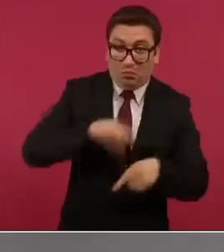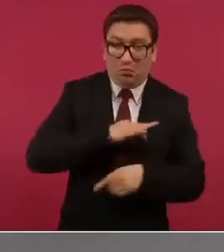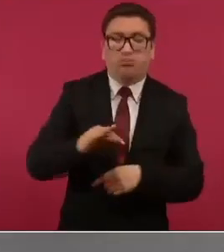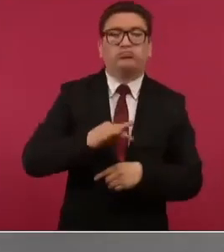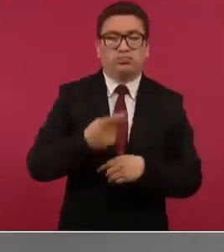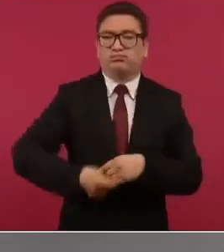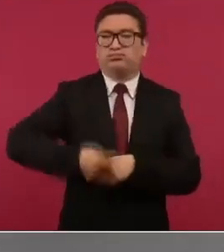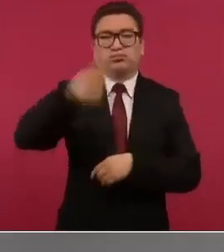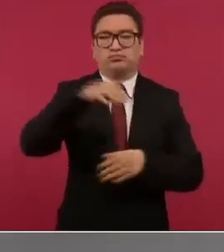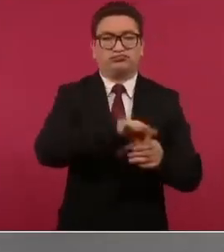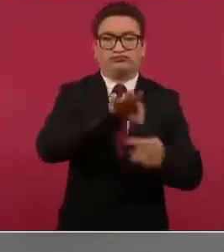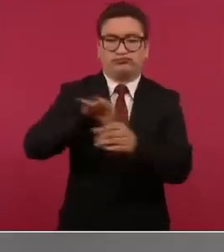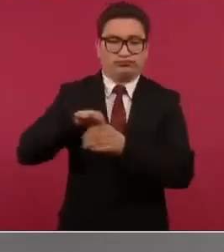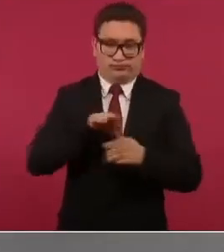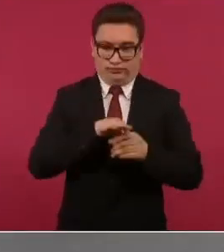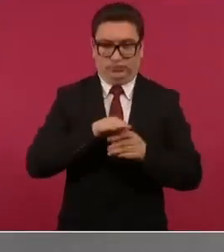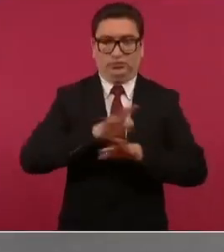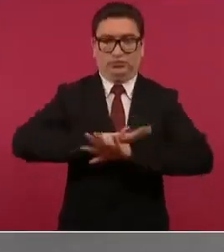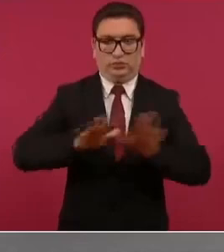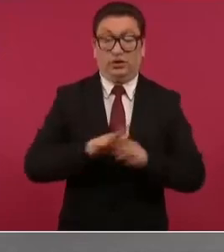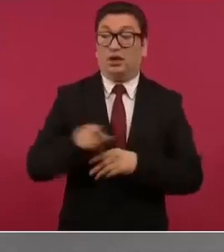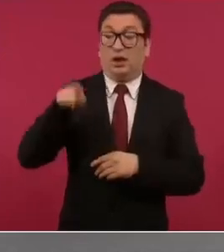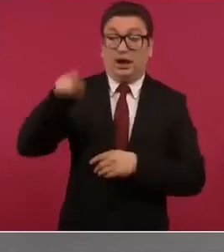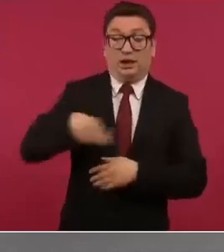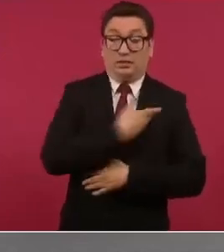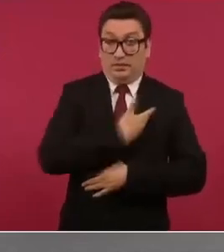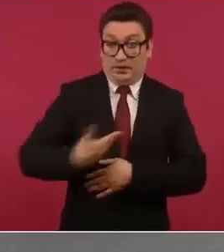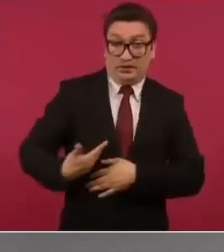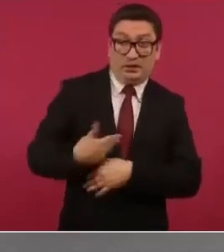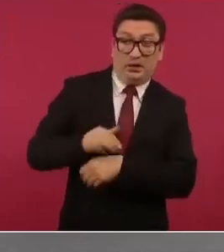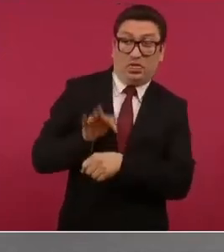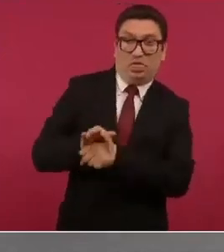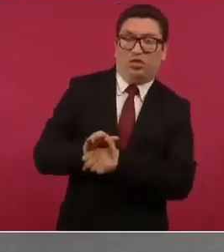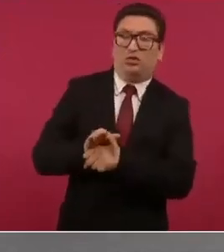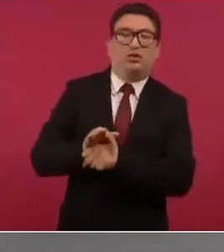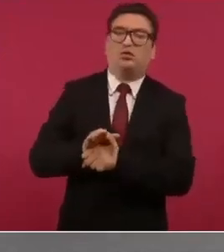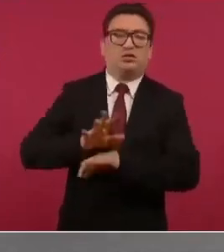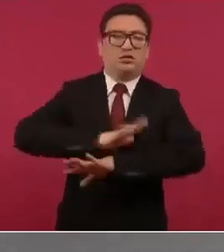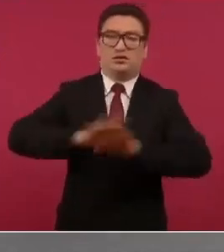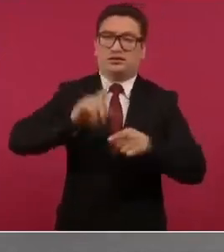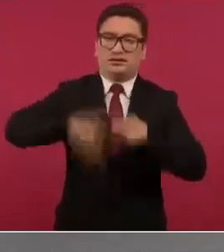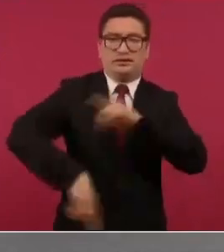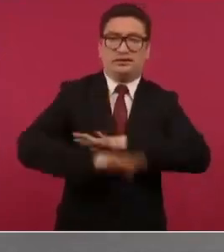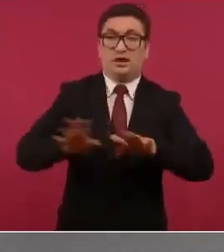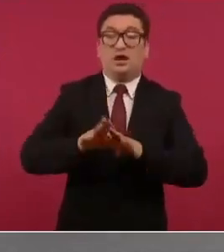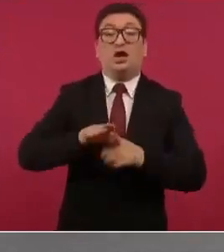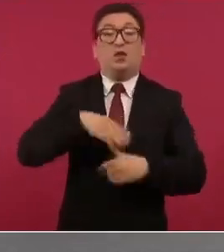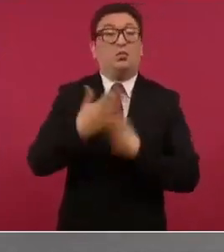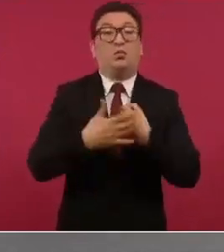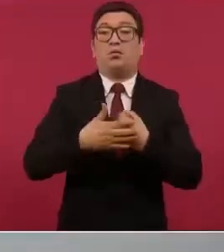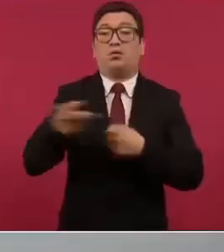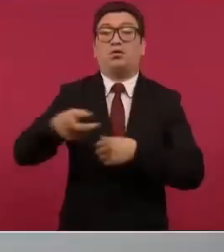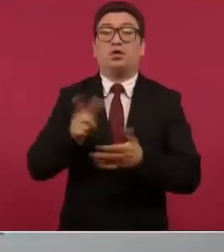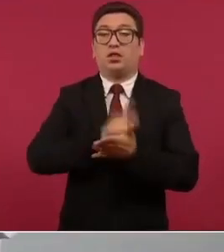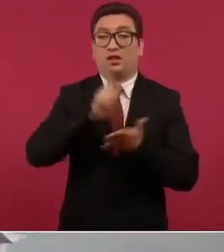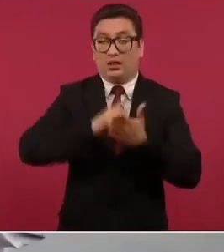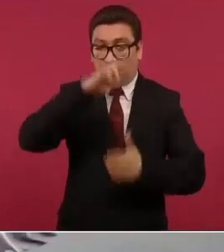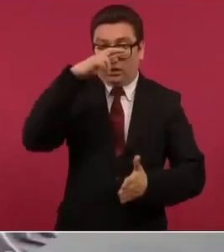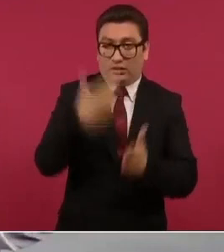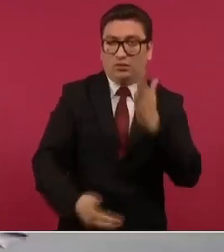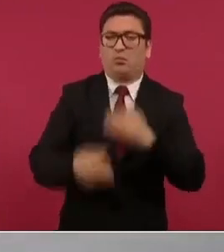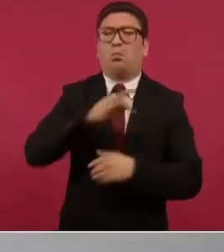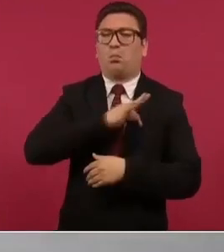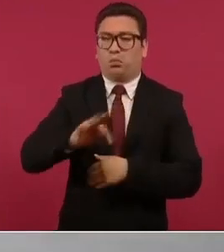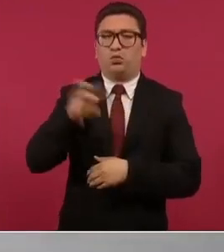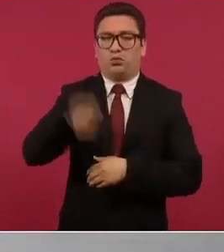el fuero del presidente que ahora puede ser juzgado por cualquier delito como